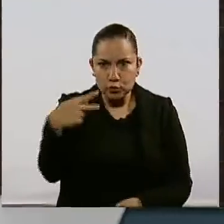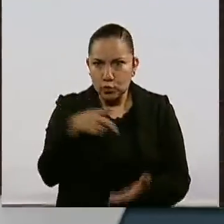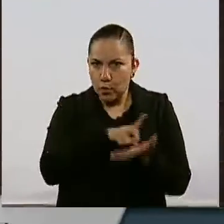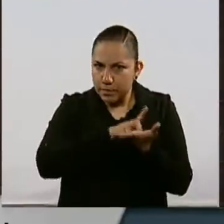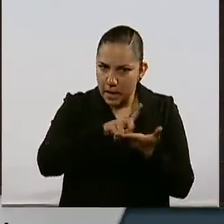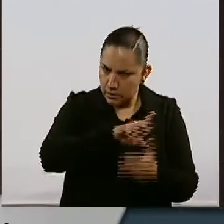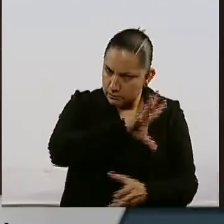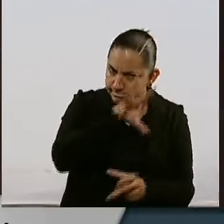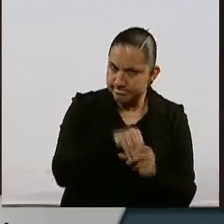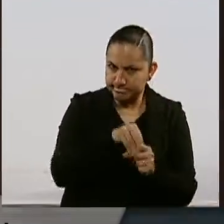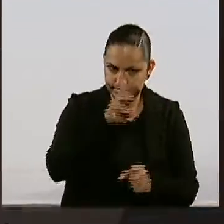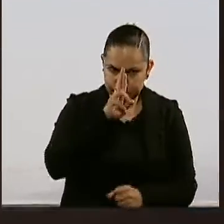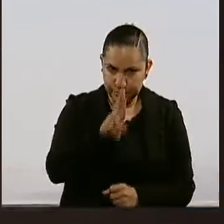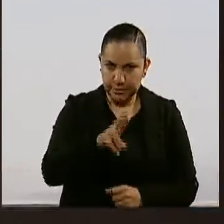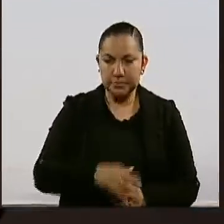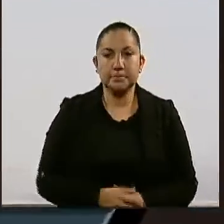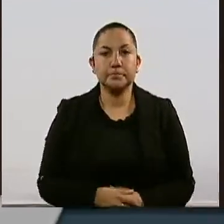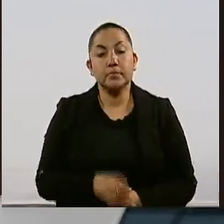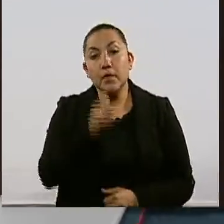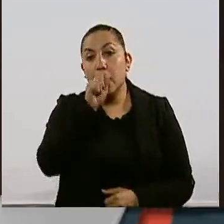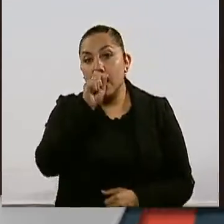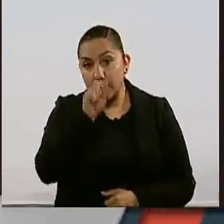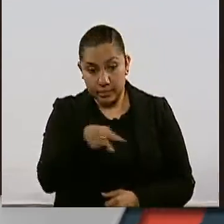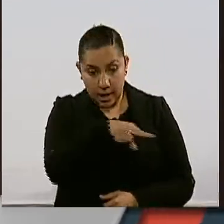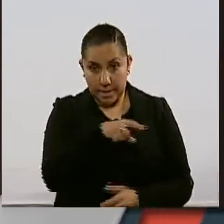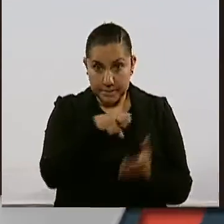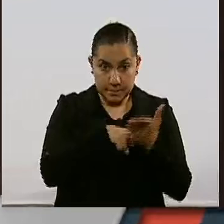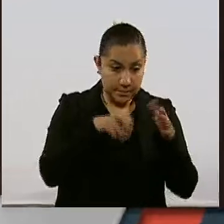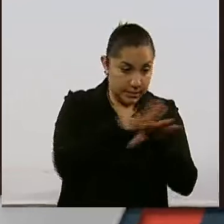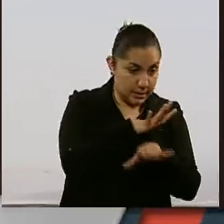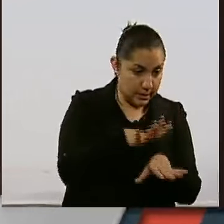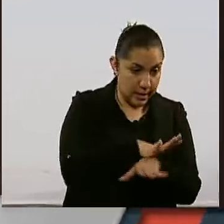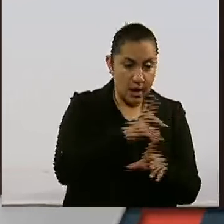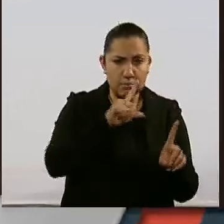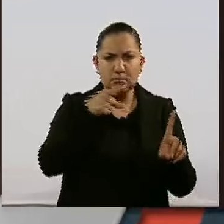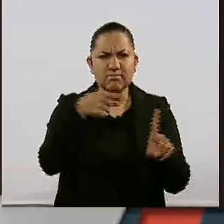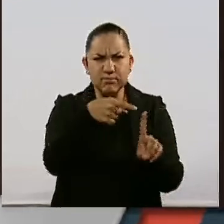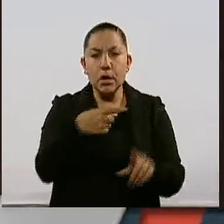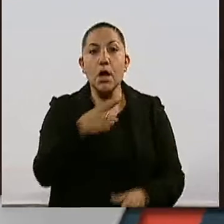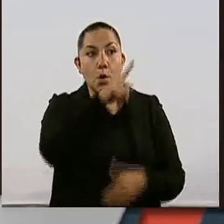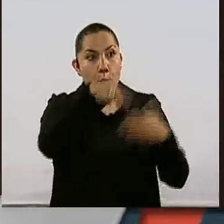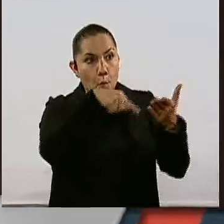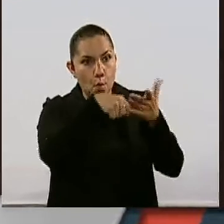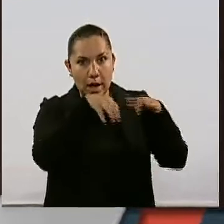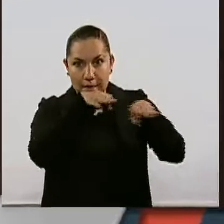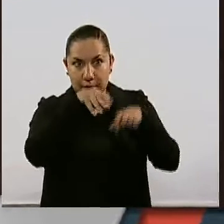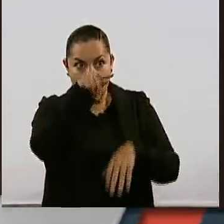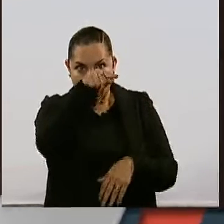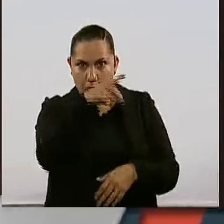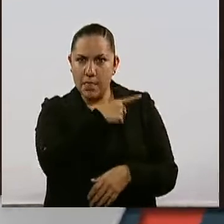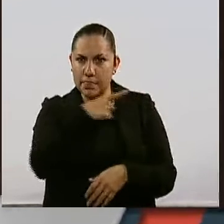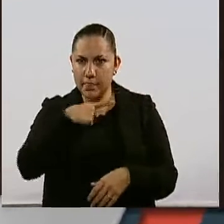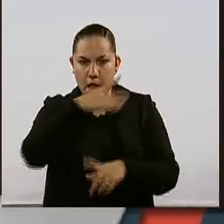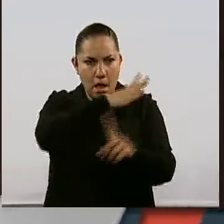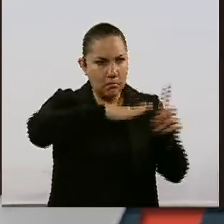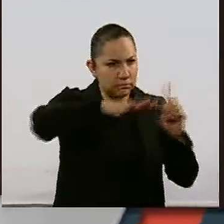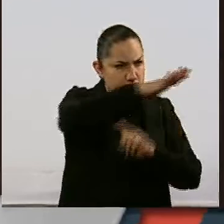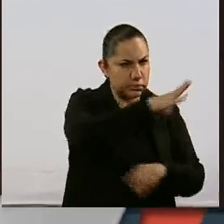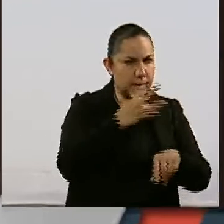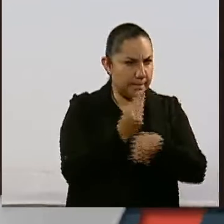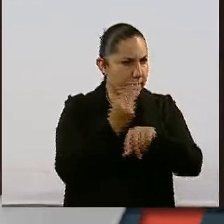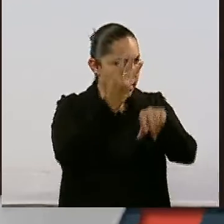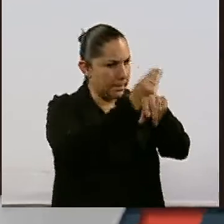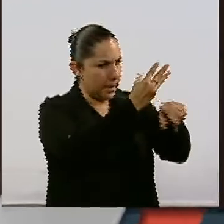establece que los centros de trabajo deben cumplir con una infraestructura incluyente donde las y los trabajadores